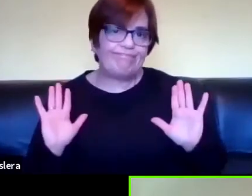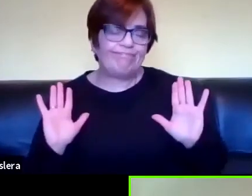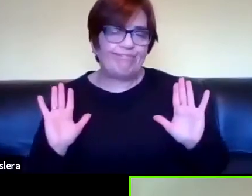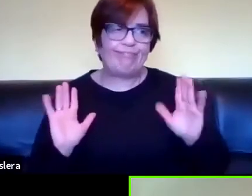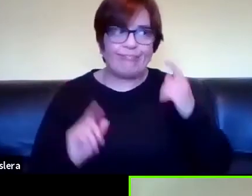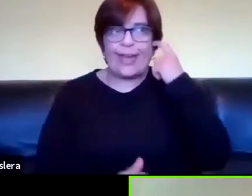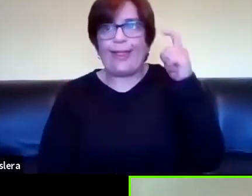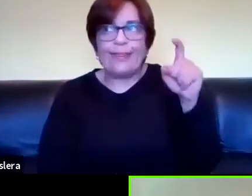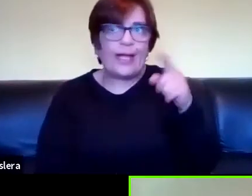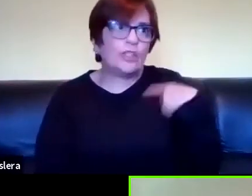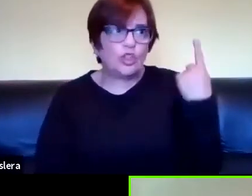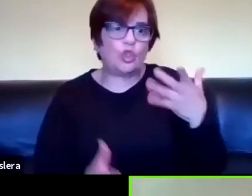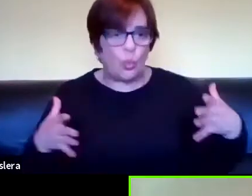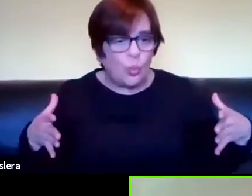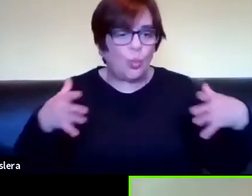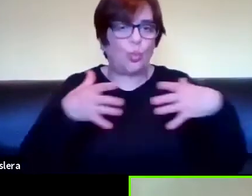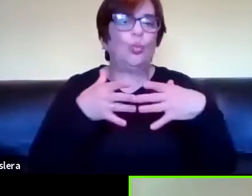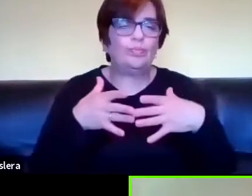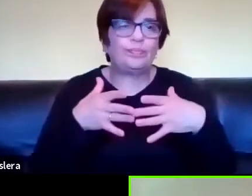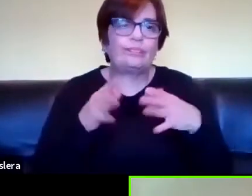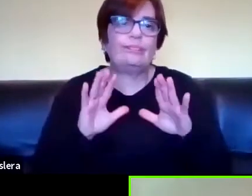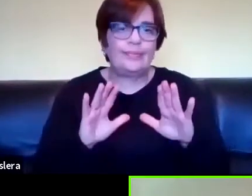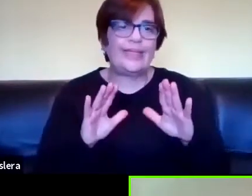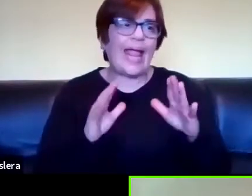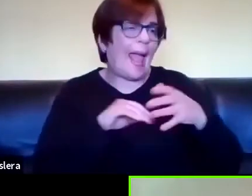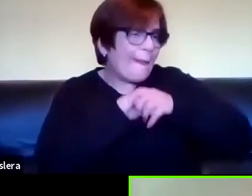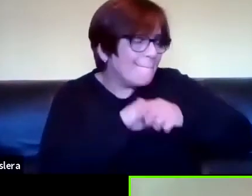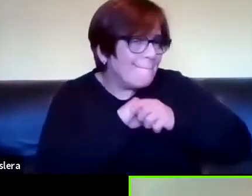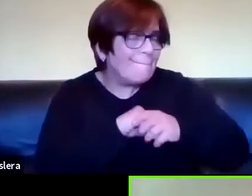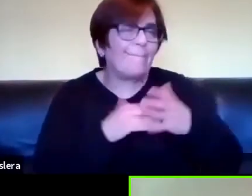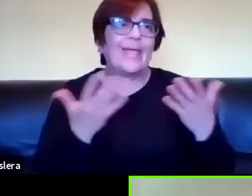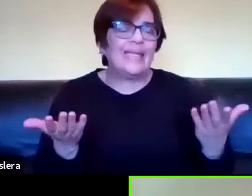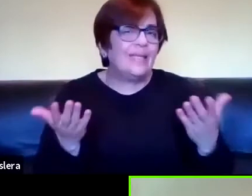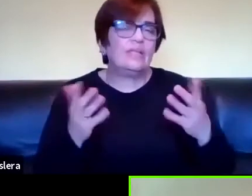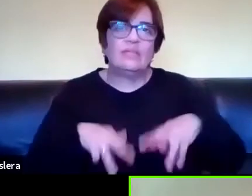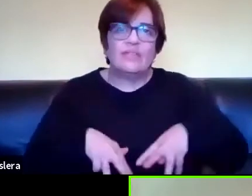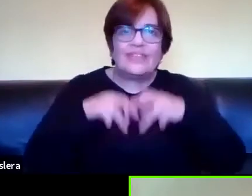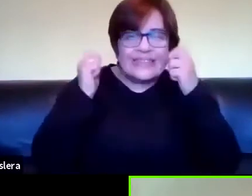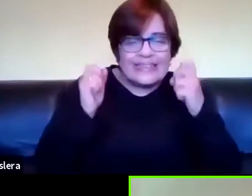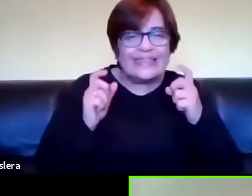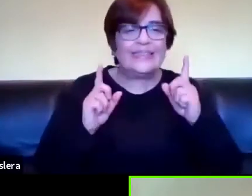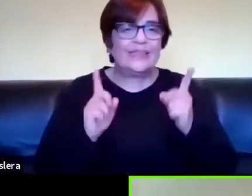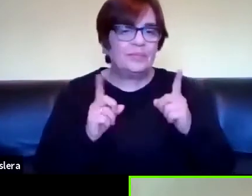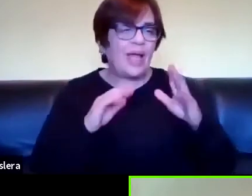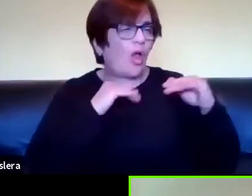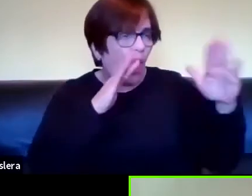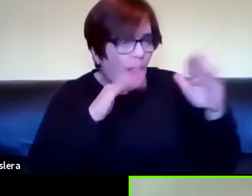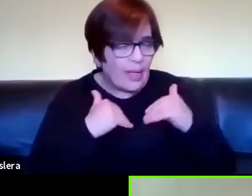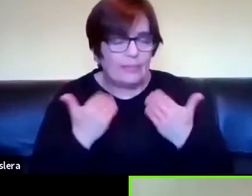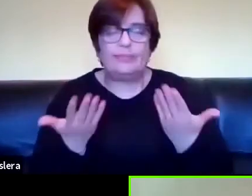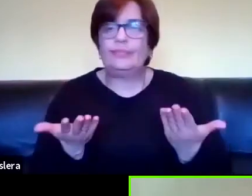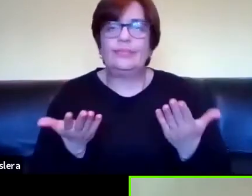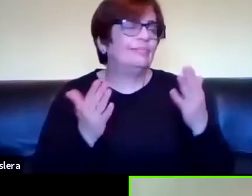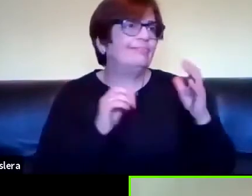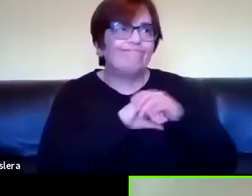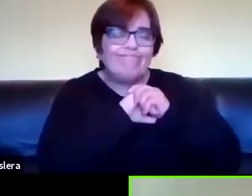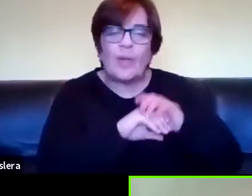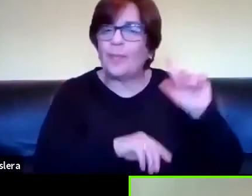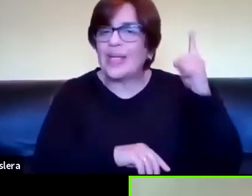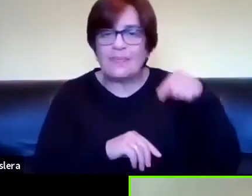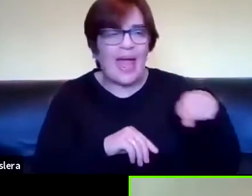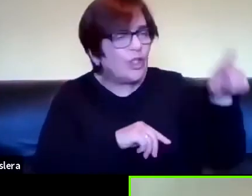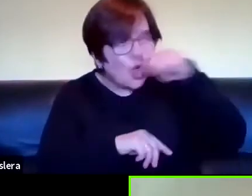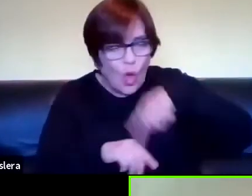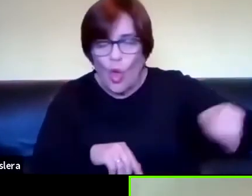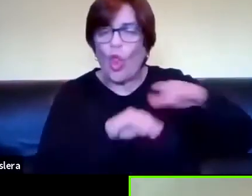idea de que somos un equipo un equipo de amigos y de investigadores de colegas y sobre todo de amigos somos muy amigos